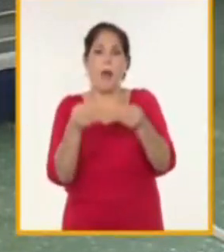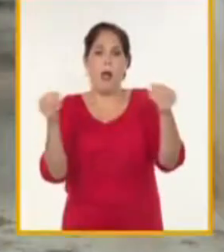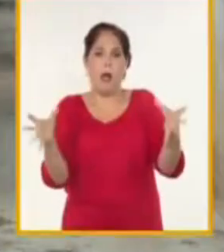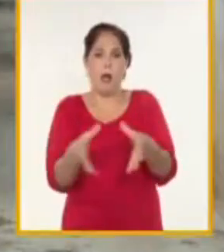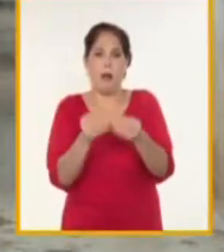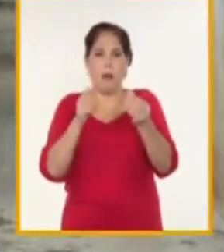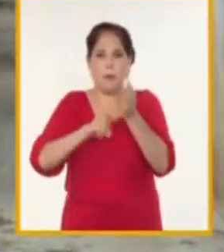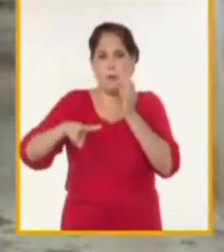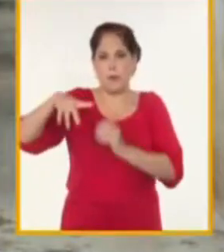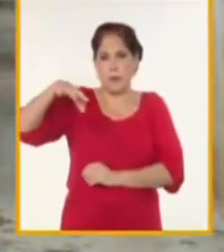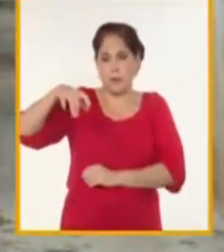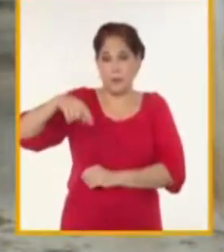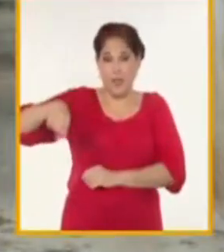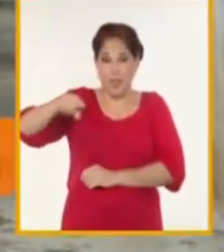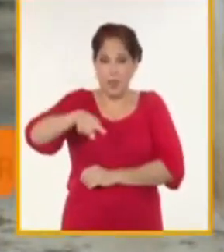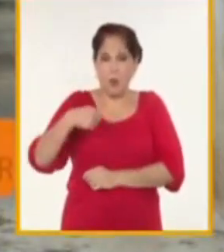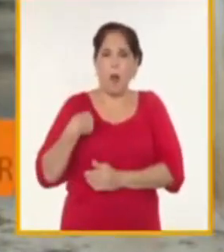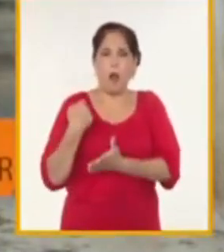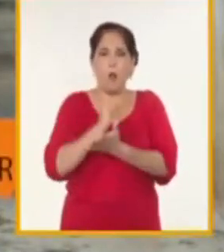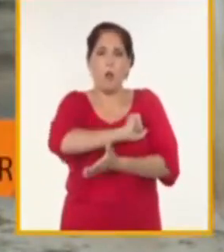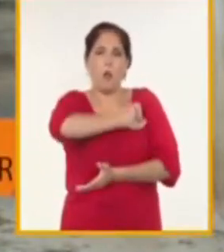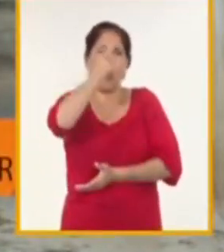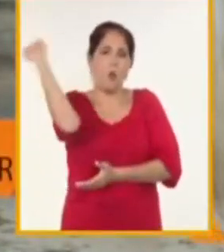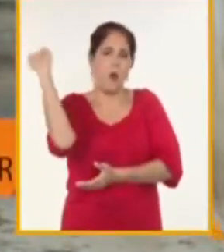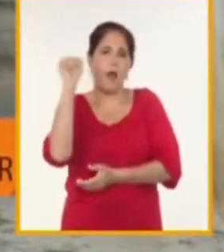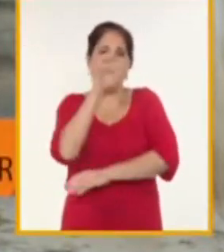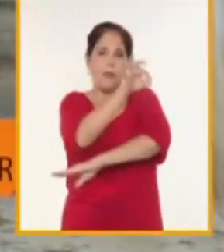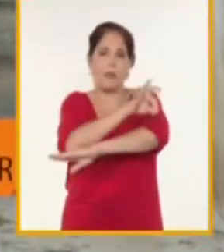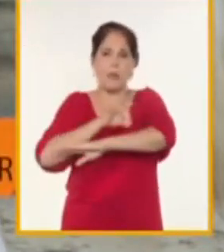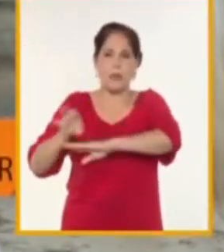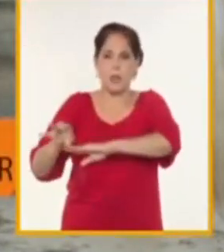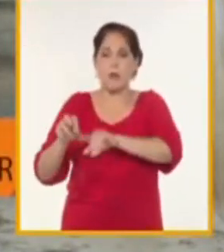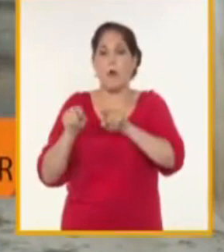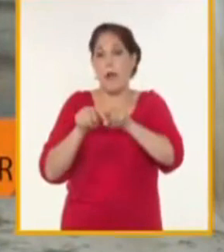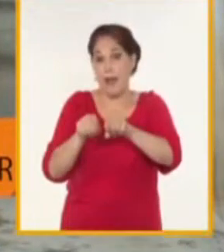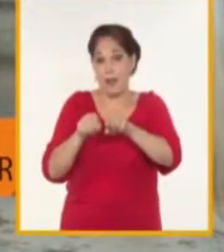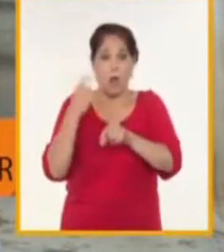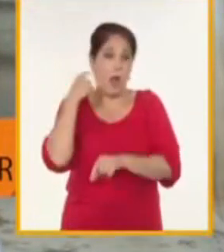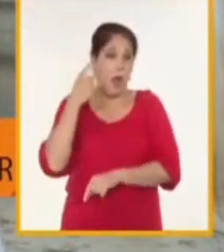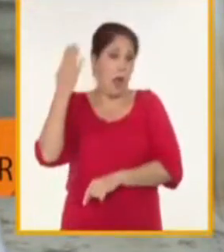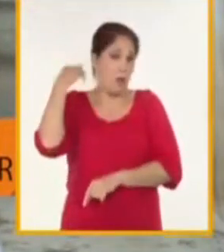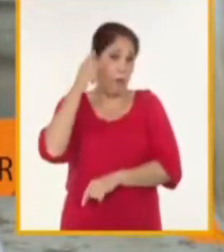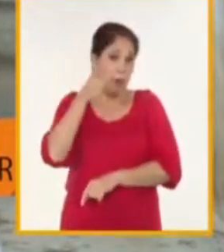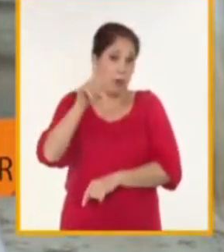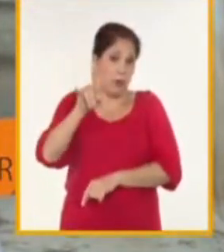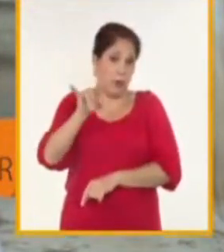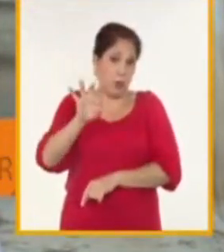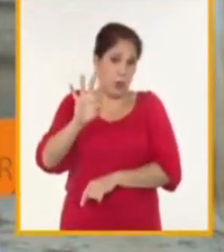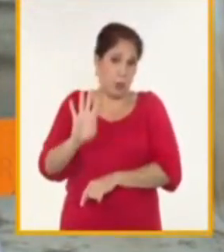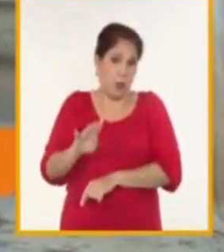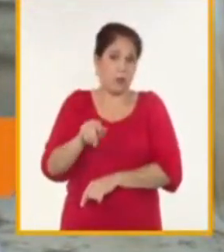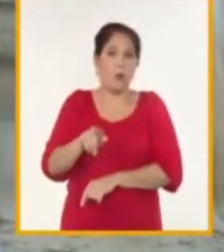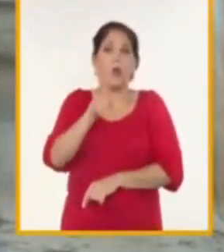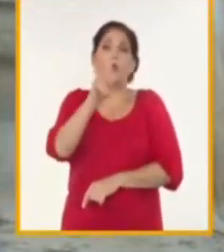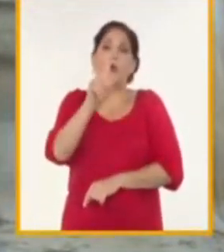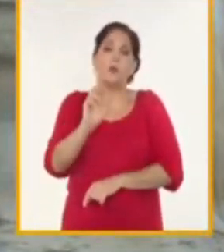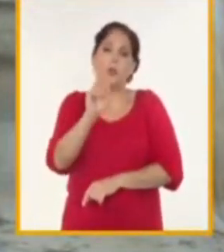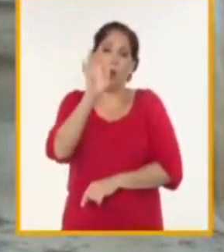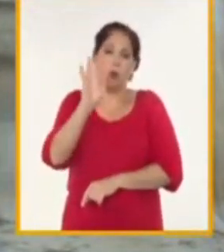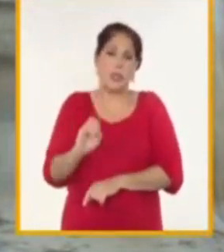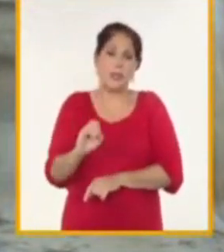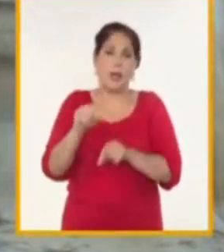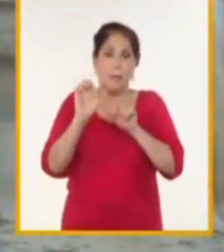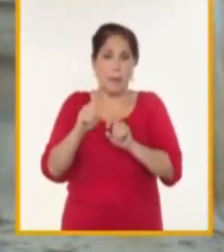esta inversión nos va a permitir lograr la capacidad de diseño de la planta con Sinaurú en el año 1984 de 280 mil toneladas al año